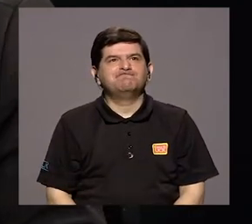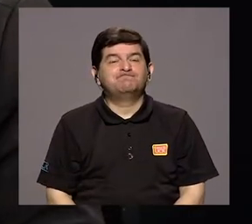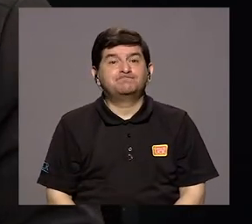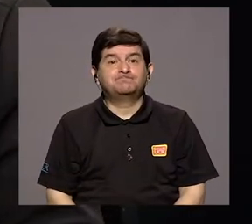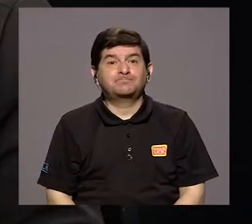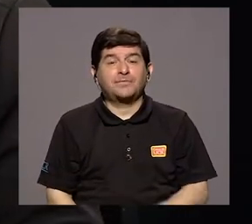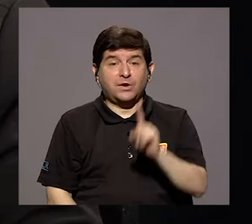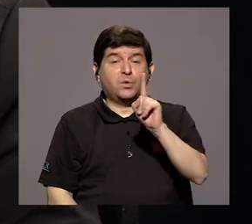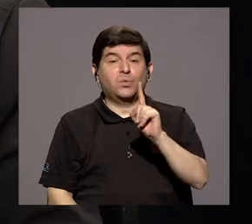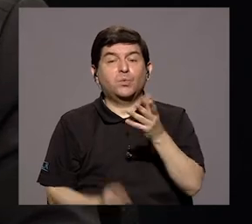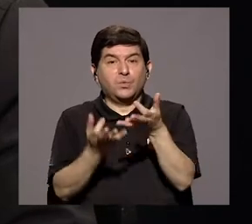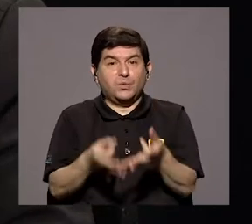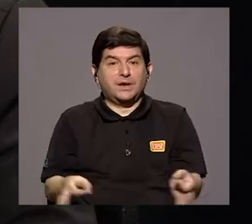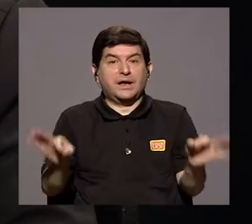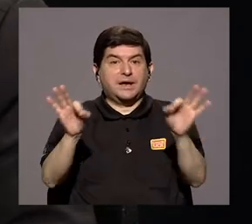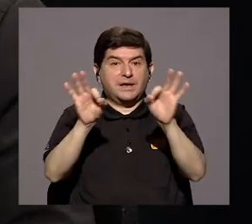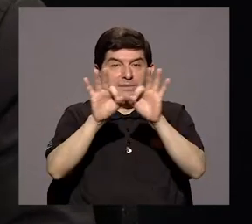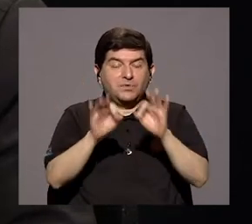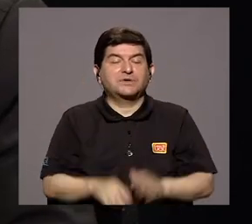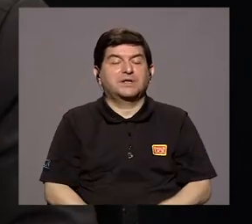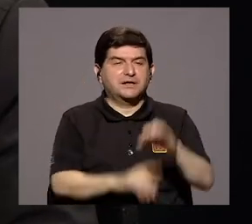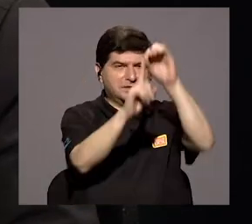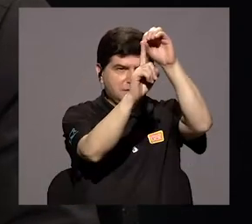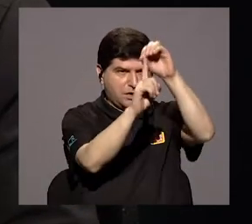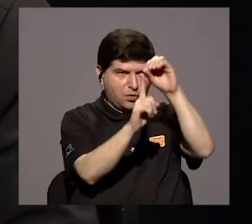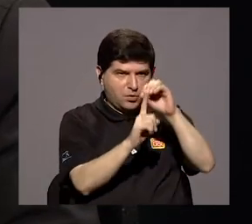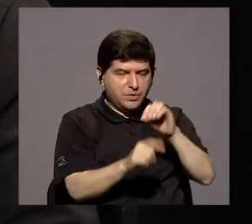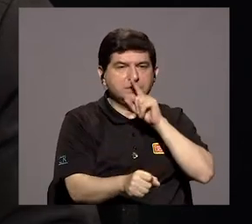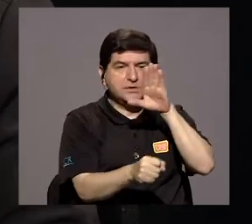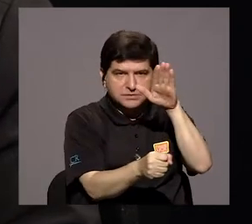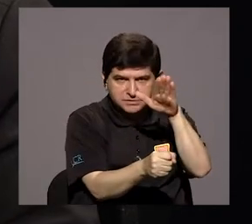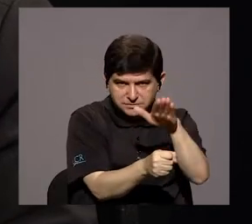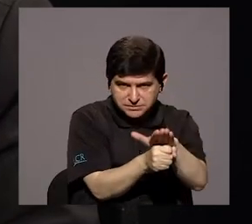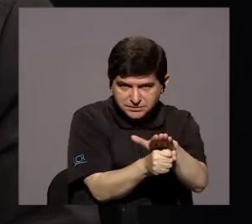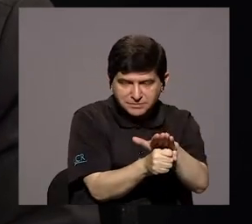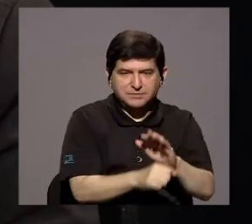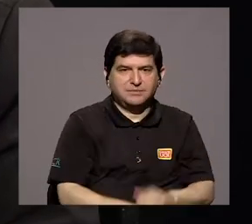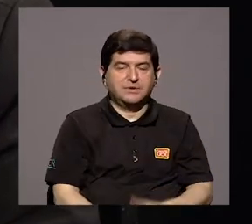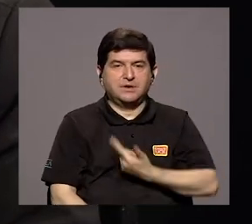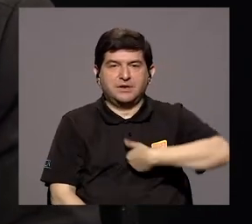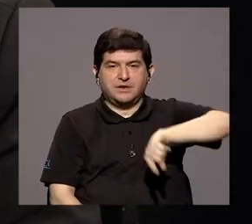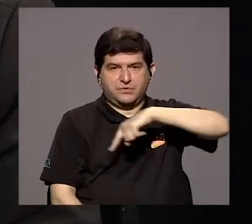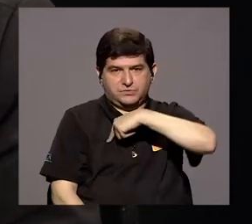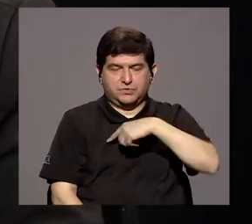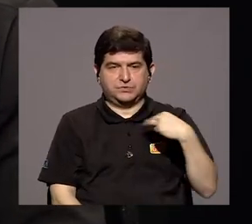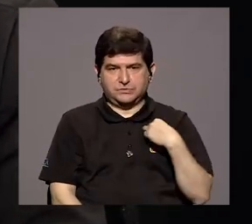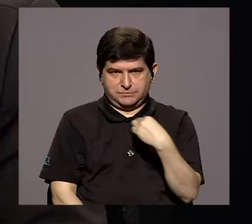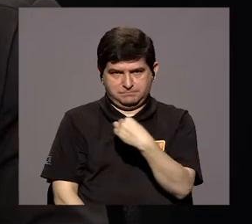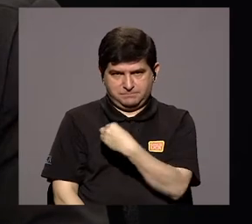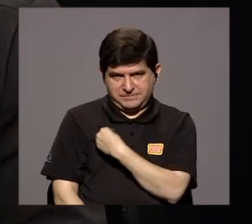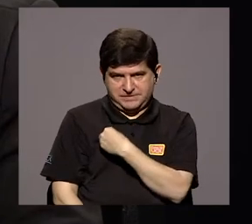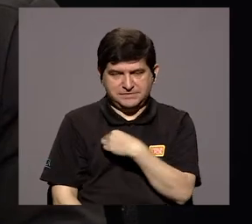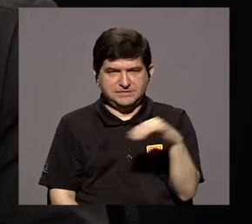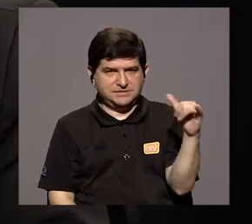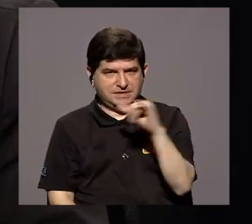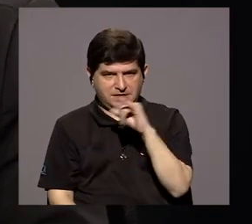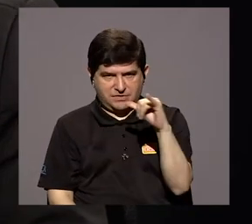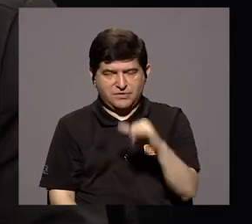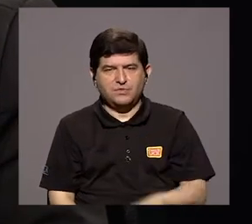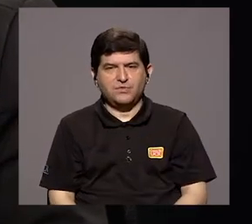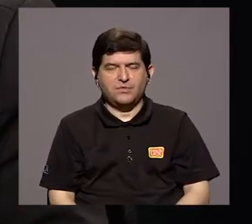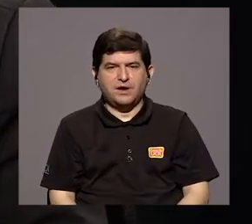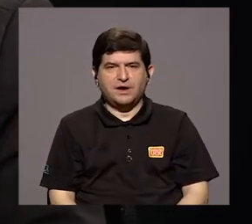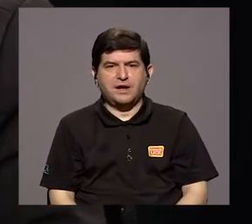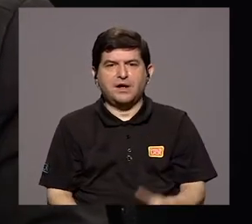trascendencia de los objetivos que tenemos que trazar, ¿verdad? Somos un ministerio que también atraemos